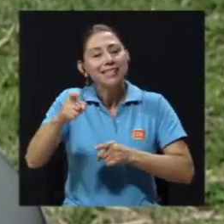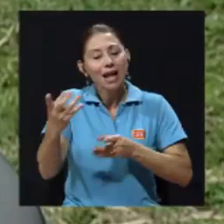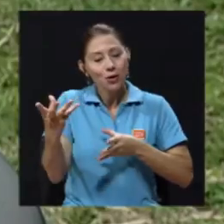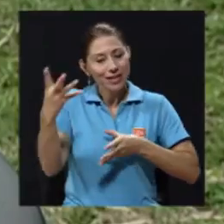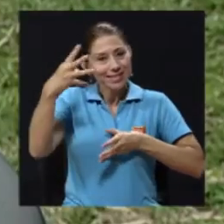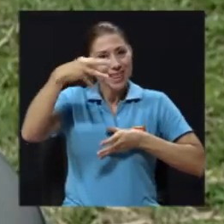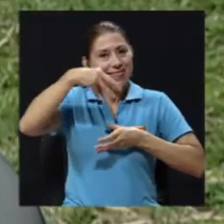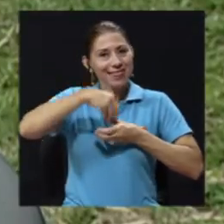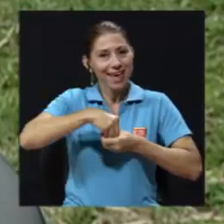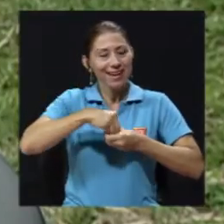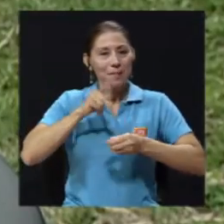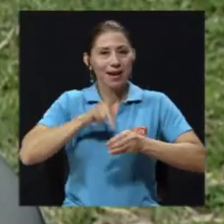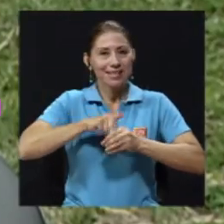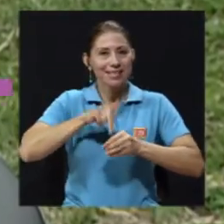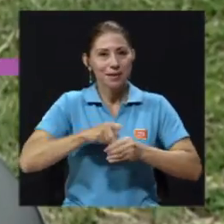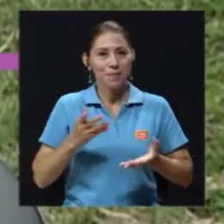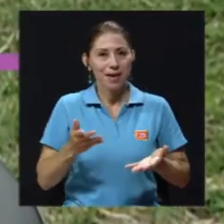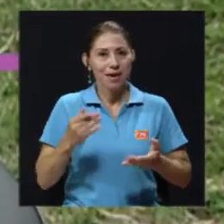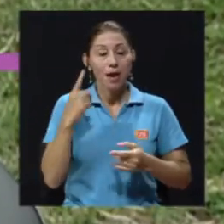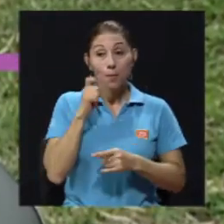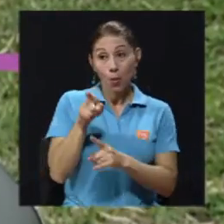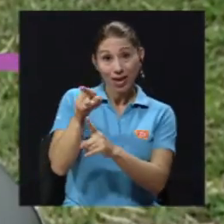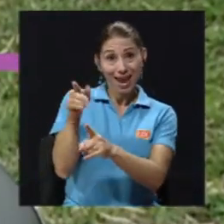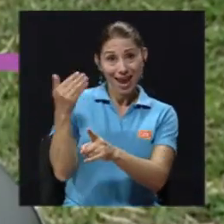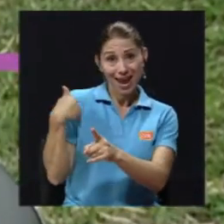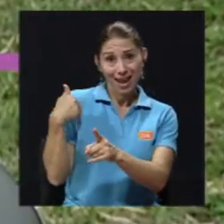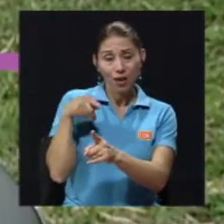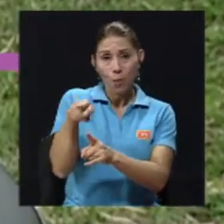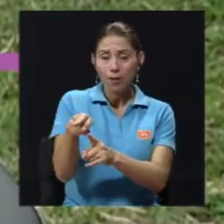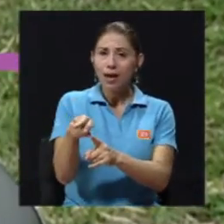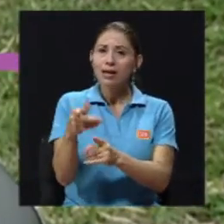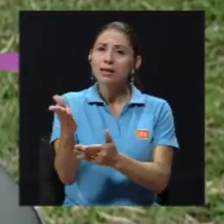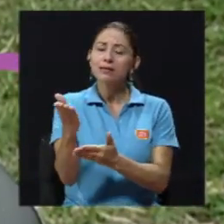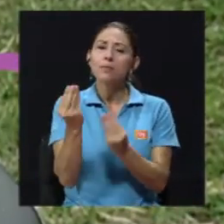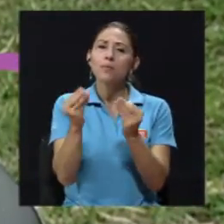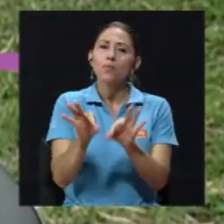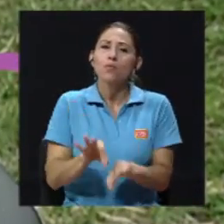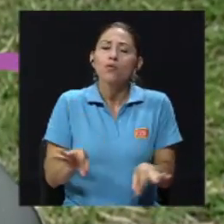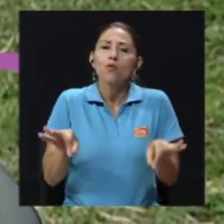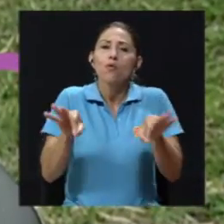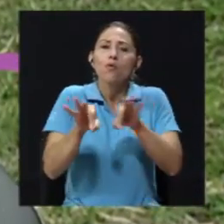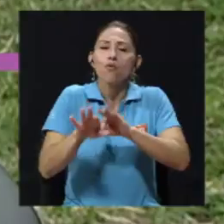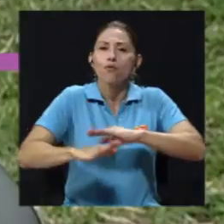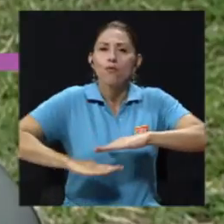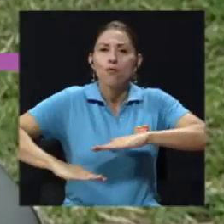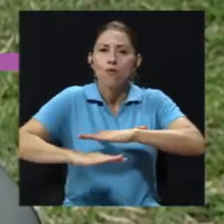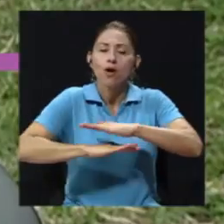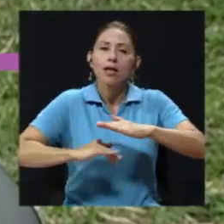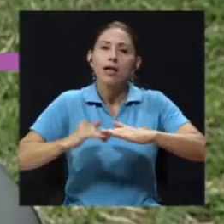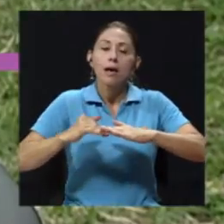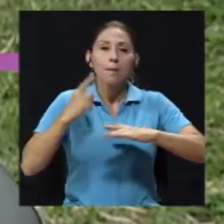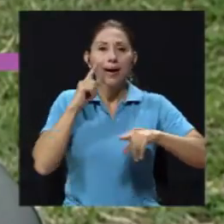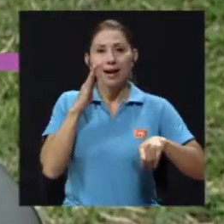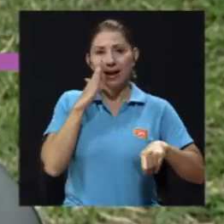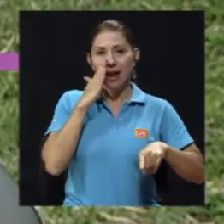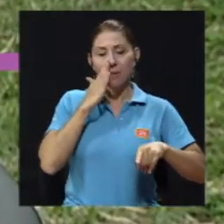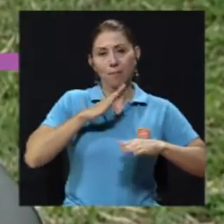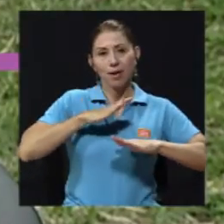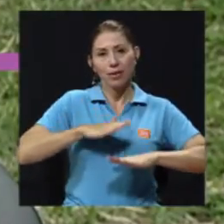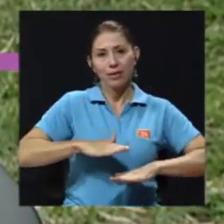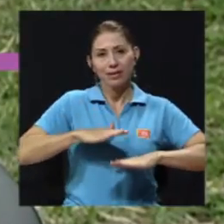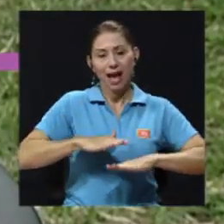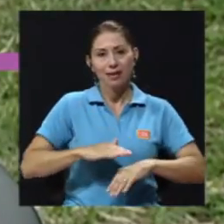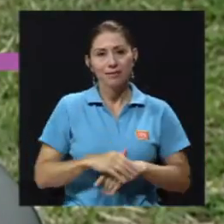y participe porque él va a ser una pieza fundamental en la parte de descanso de la madre.